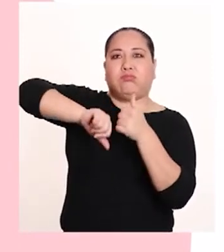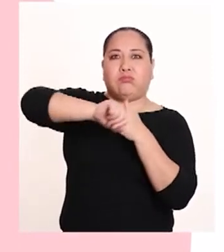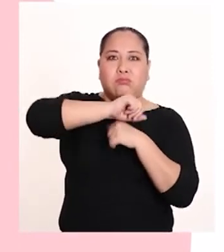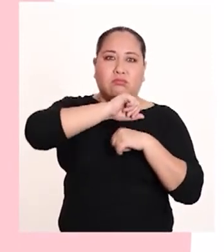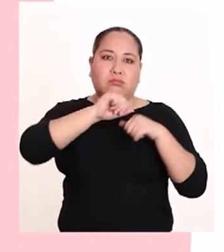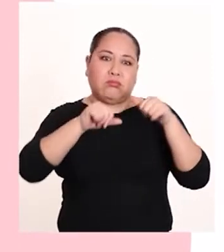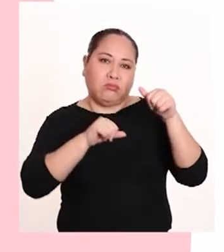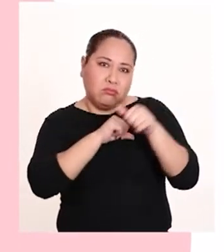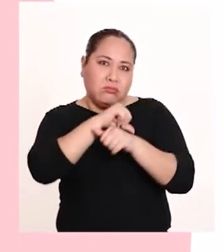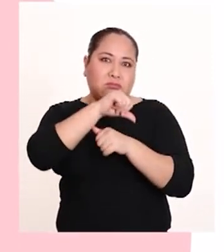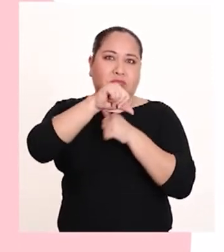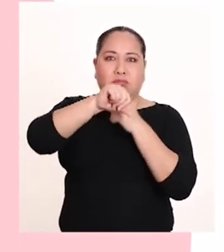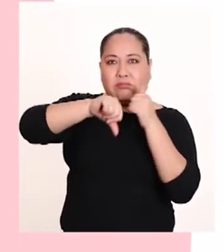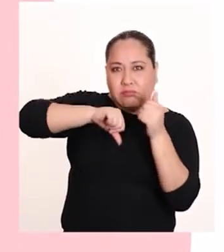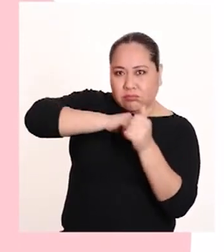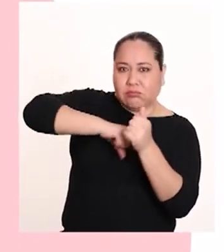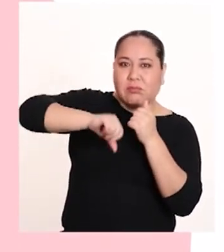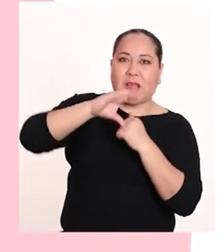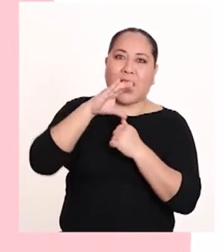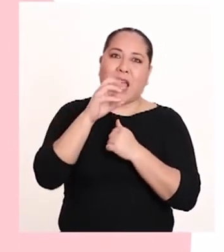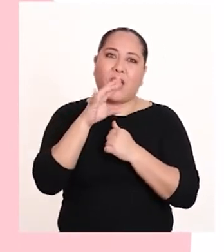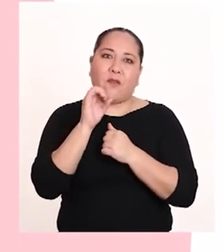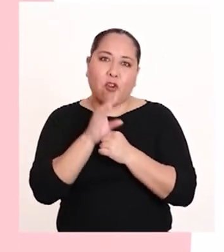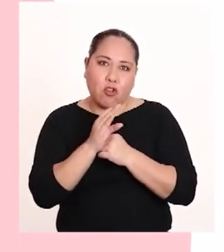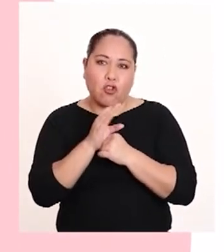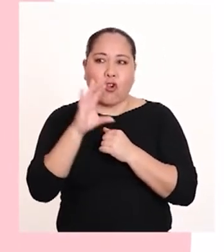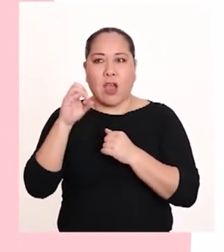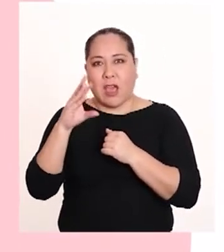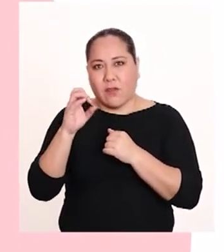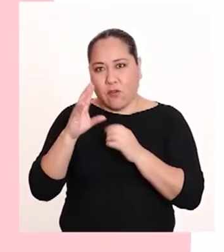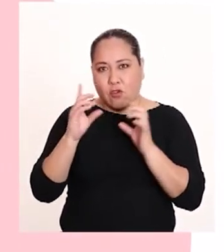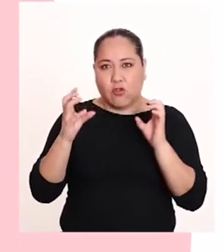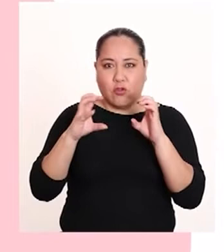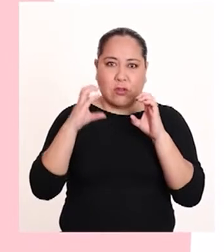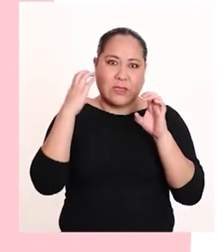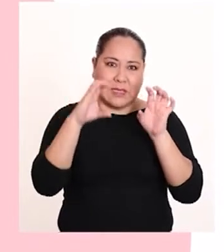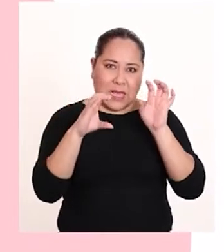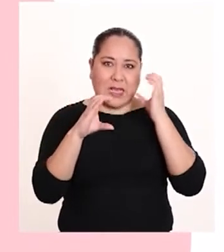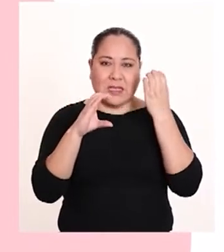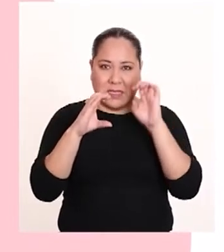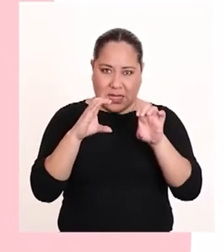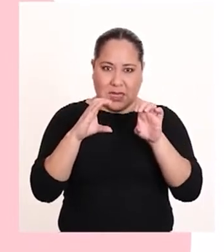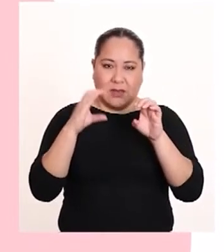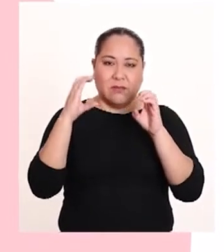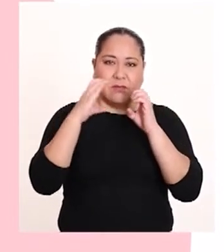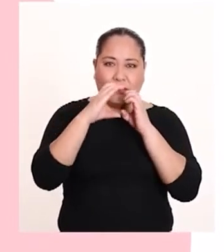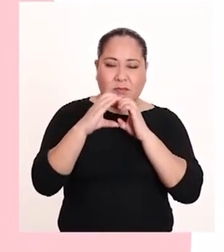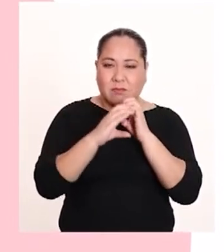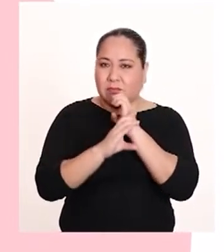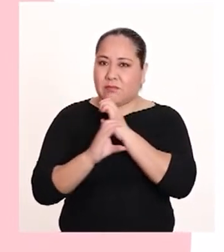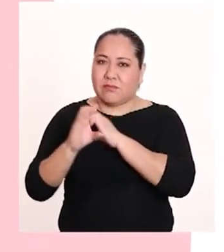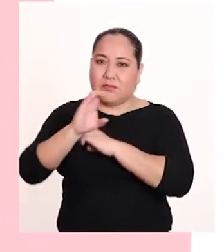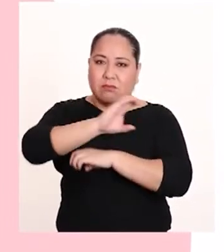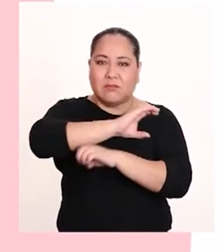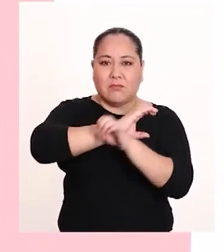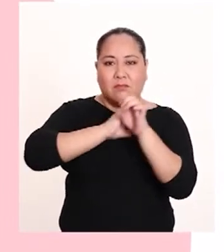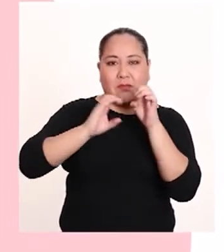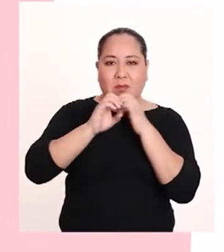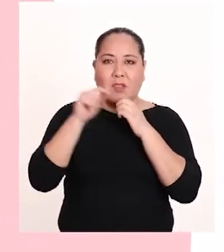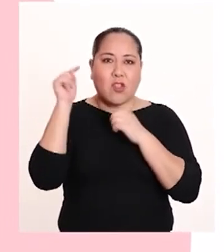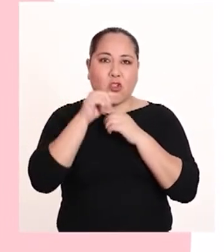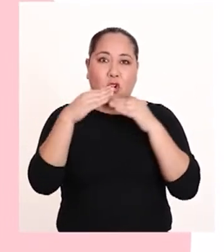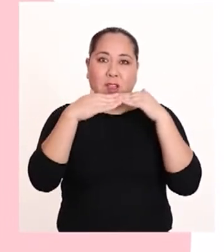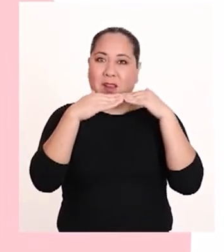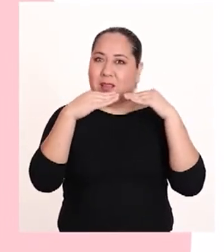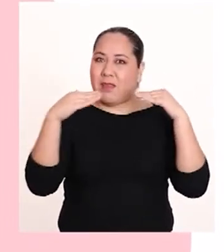en torno a los enlaces sencillos carbono-carbono, c-c. Por lo tanto, en